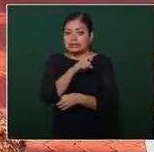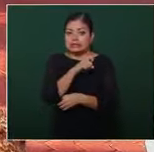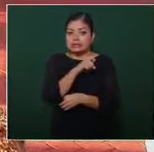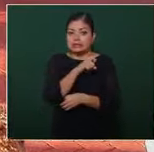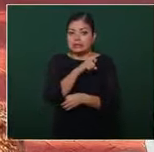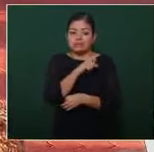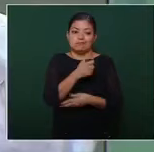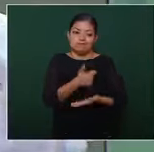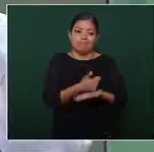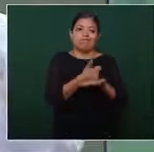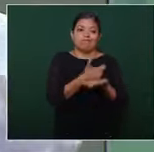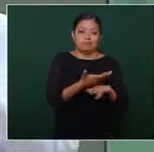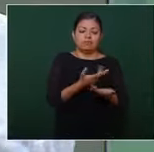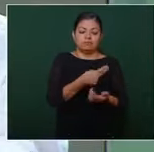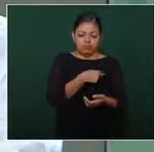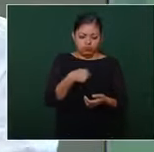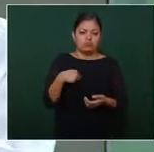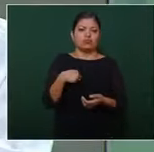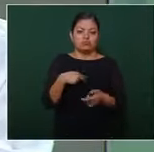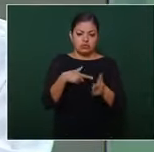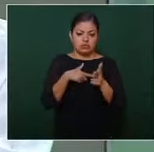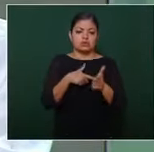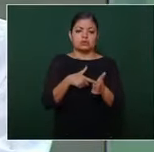y si vamos a seguir